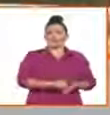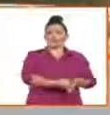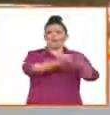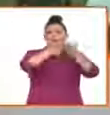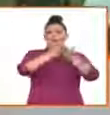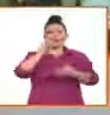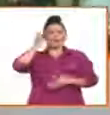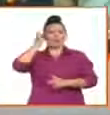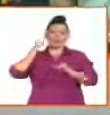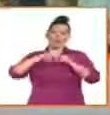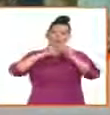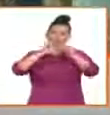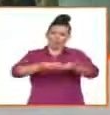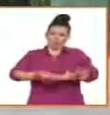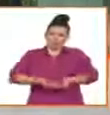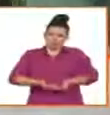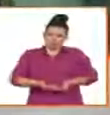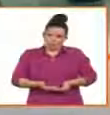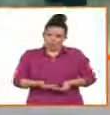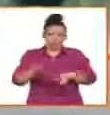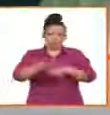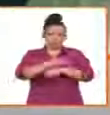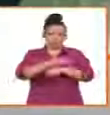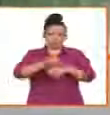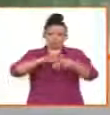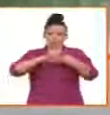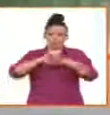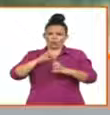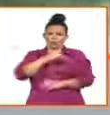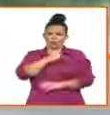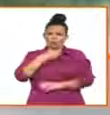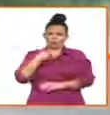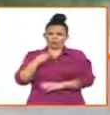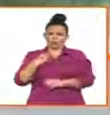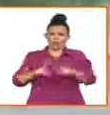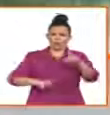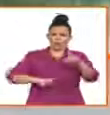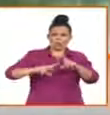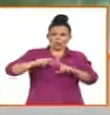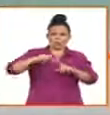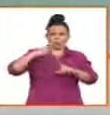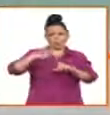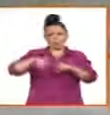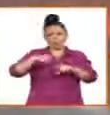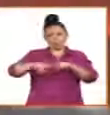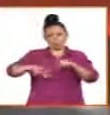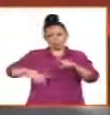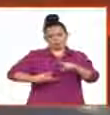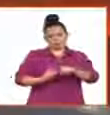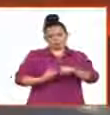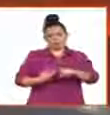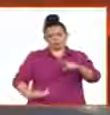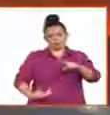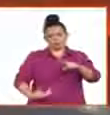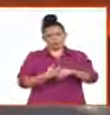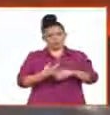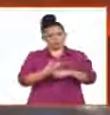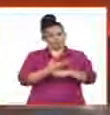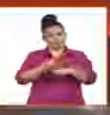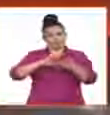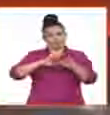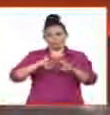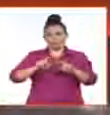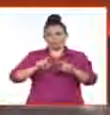¿Por qué no se puede asimilar a la filiación consanguínea? Porque la consanguinidad lo que busca es